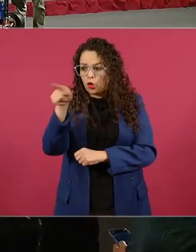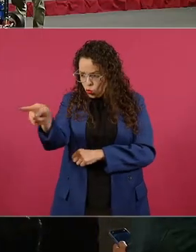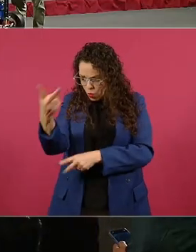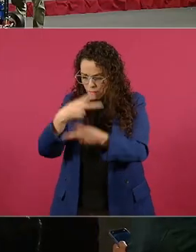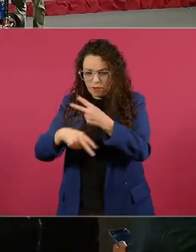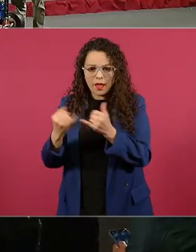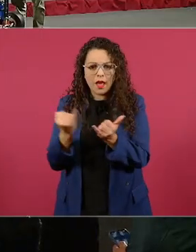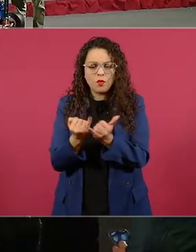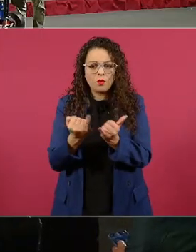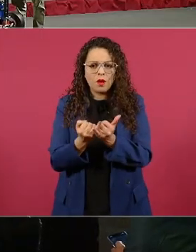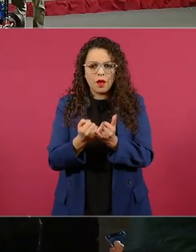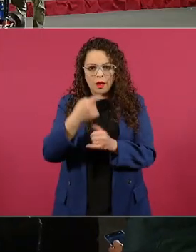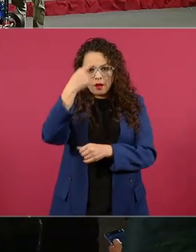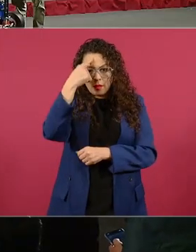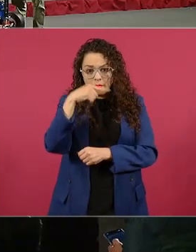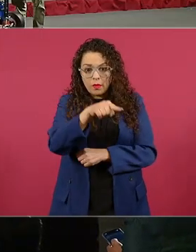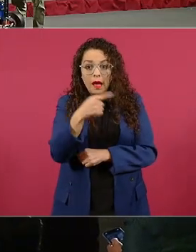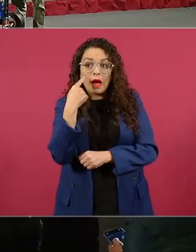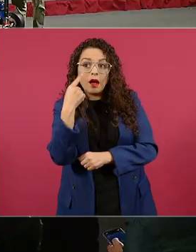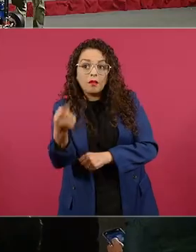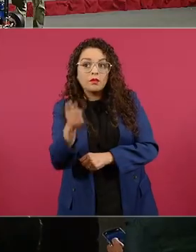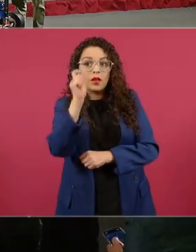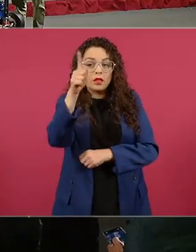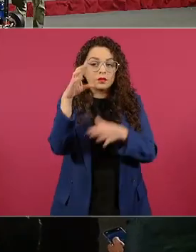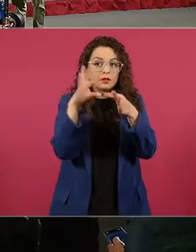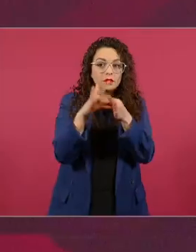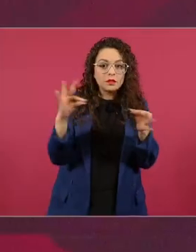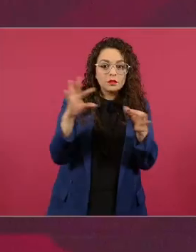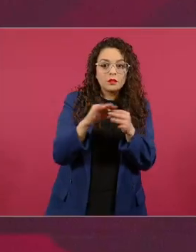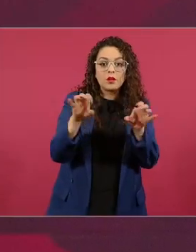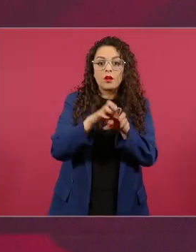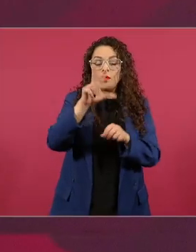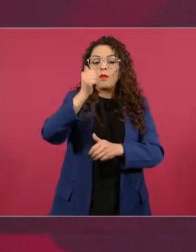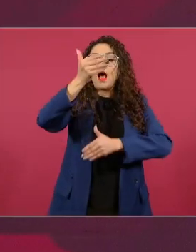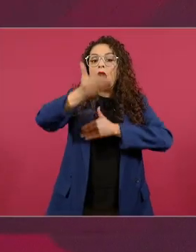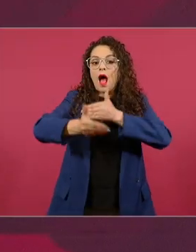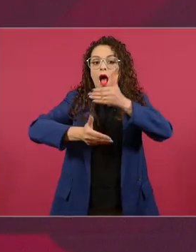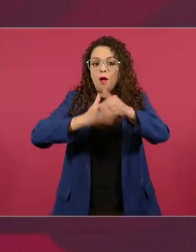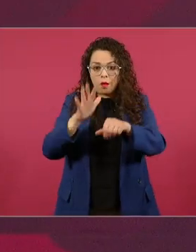se ha avanzado mucho por ejemplo antes